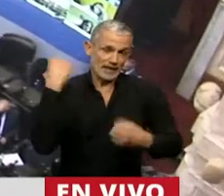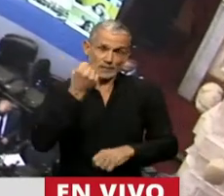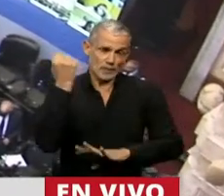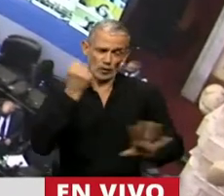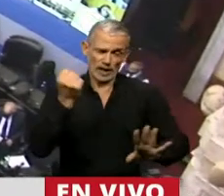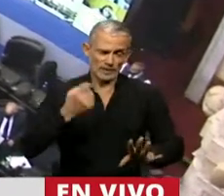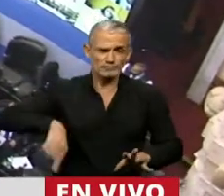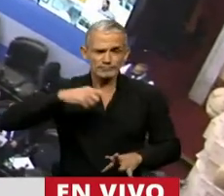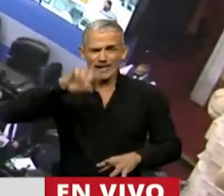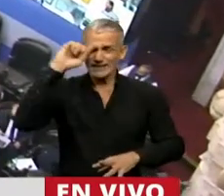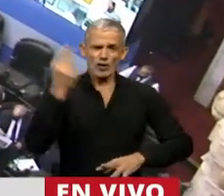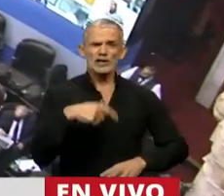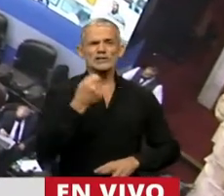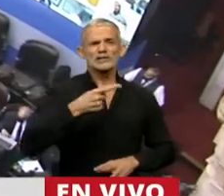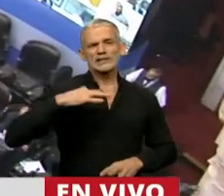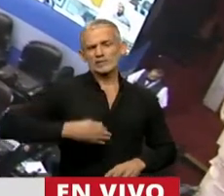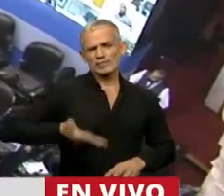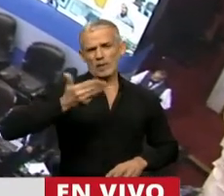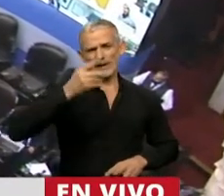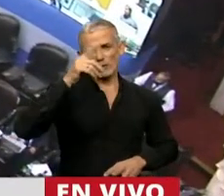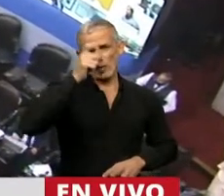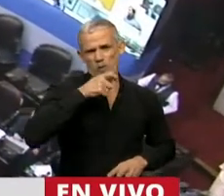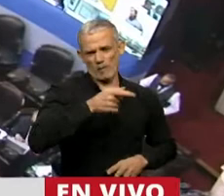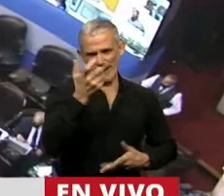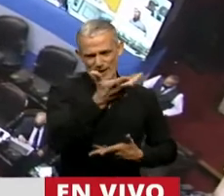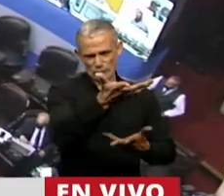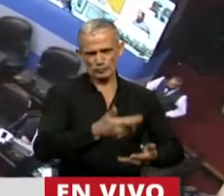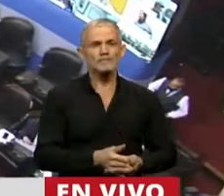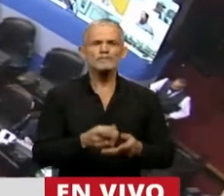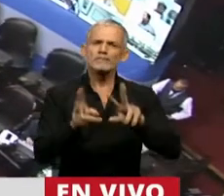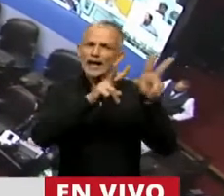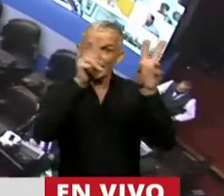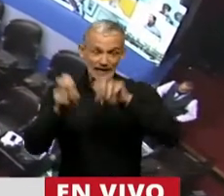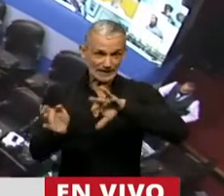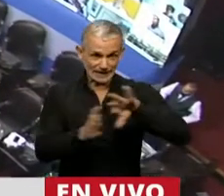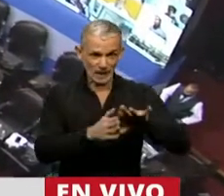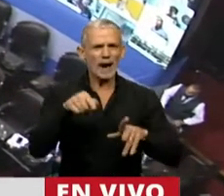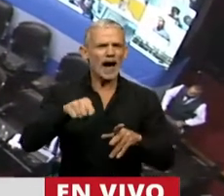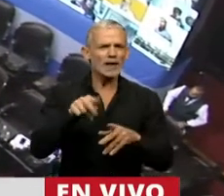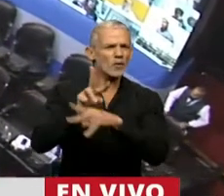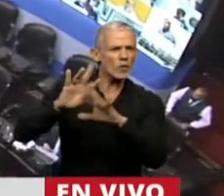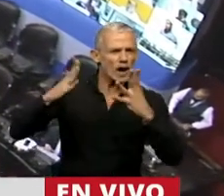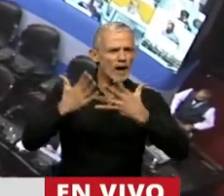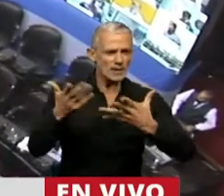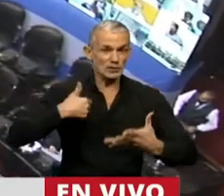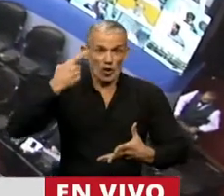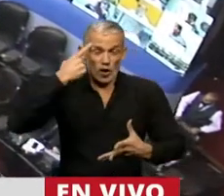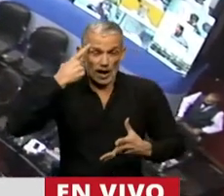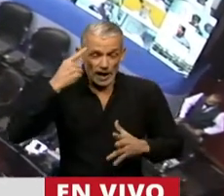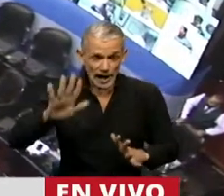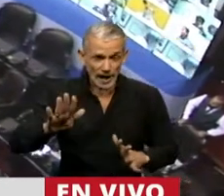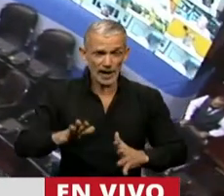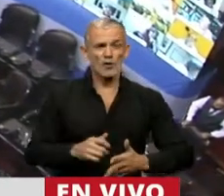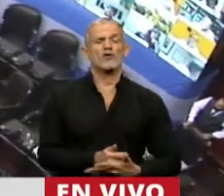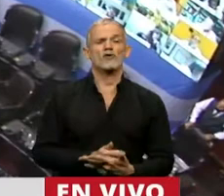un gran gesto del Estado Nacional hacia ellos. Volviendo al tema que nos ocupa, creo, Presidenta,